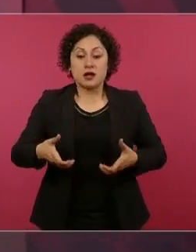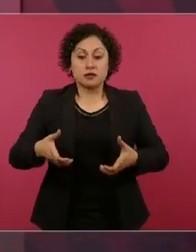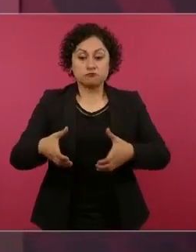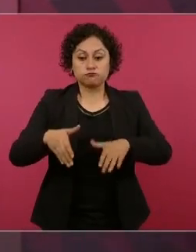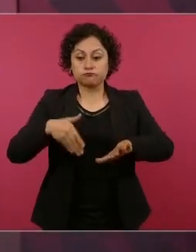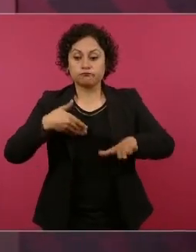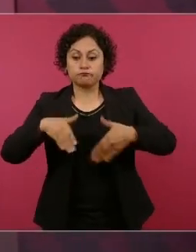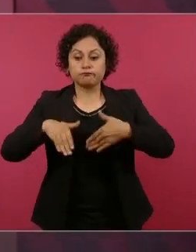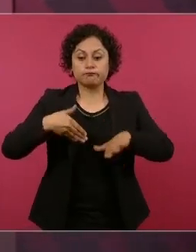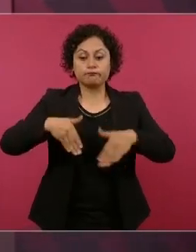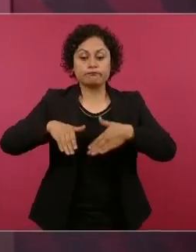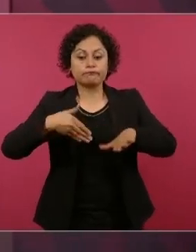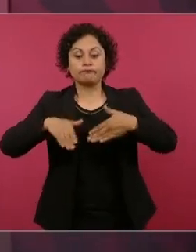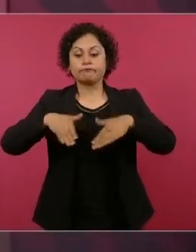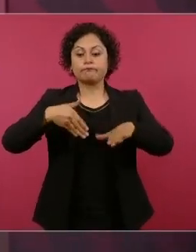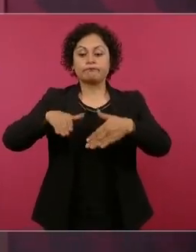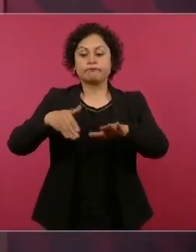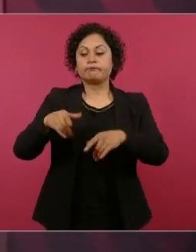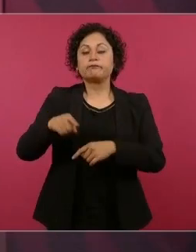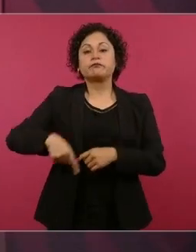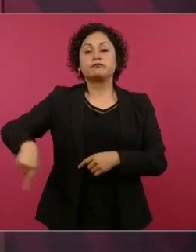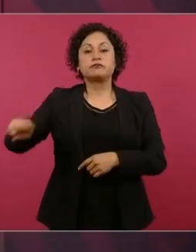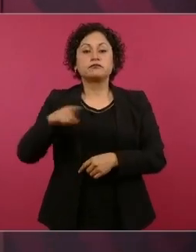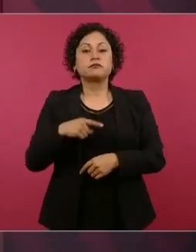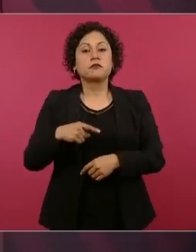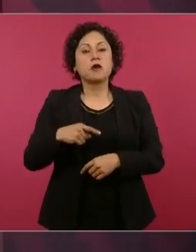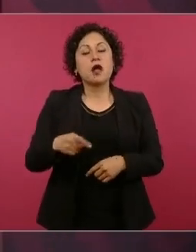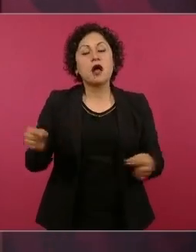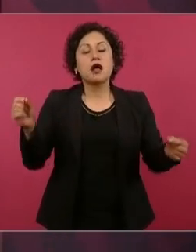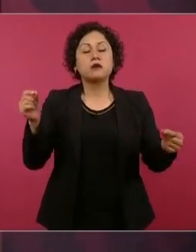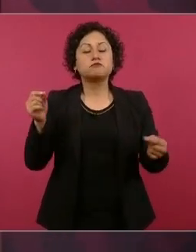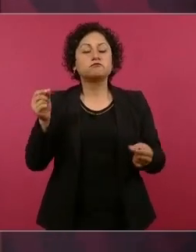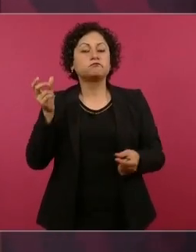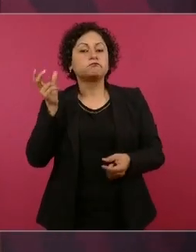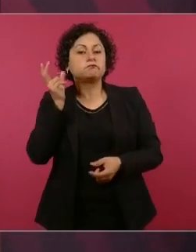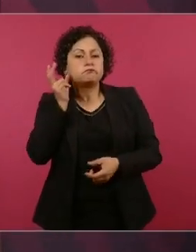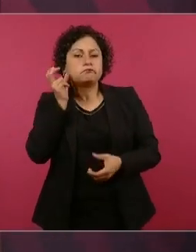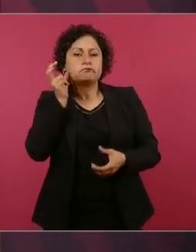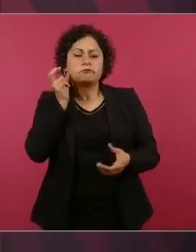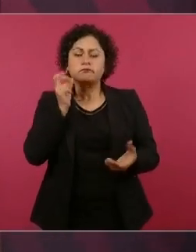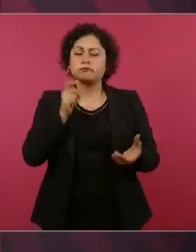uno escuchando el programa, porque en todas las casas